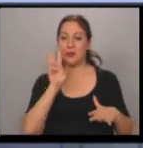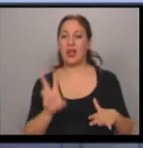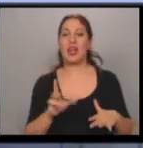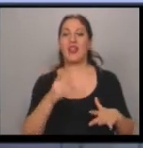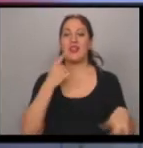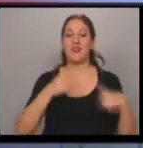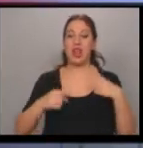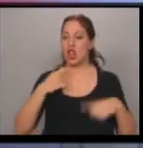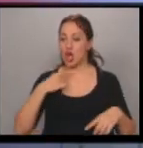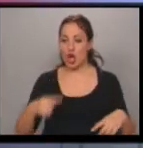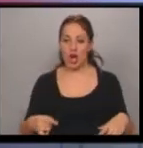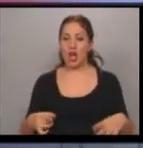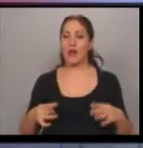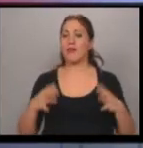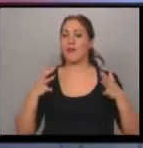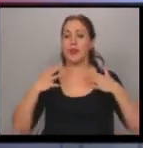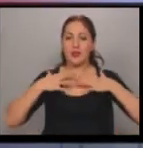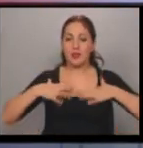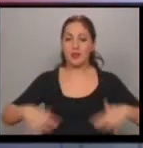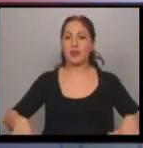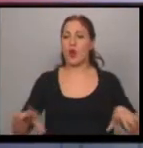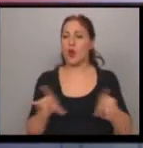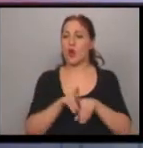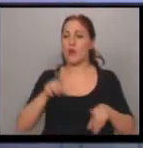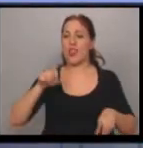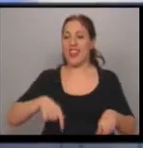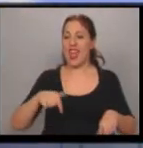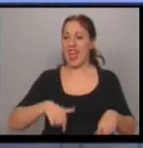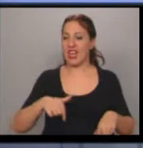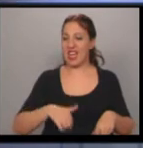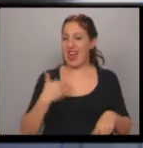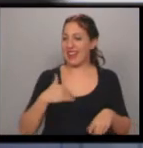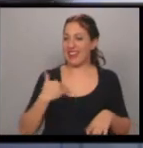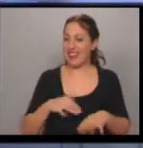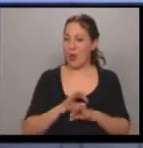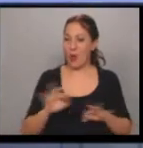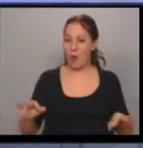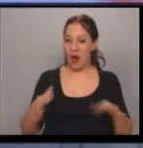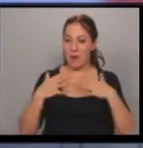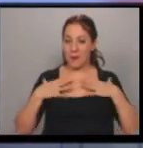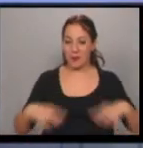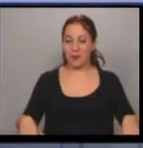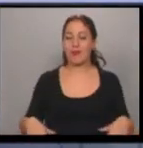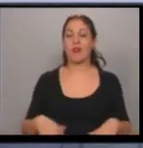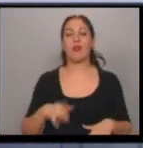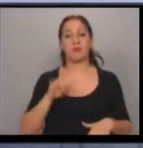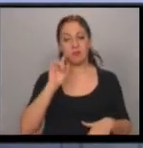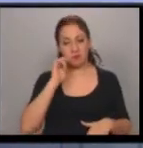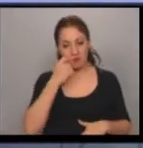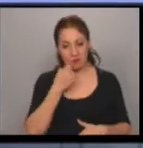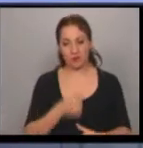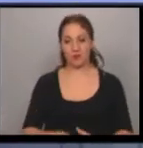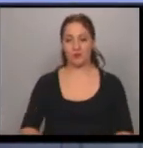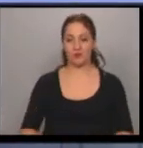colores. Y era prácticamente un poncho como los nuestros, el que usó el Papa, ¿no? Como el que usa todo el altiplano. Realmente muy bonita la casulla,